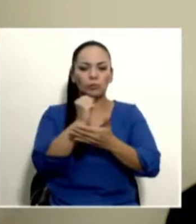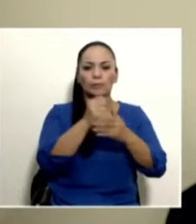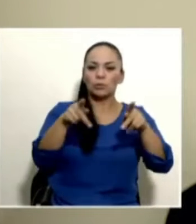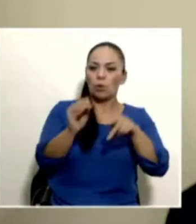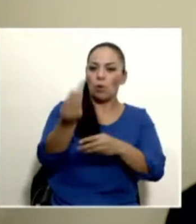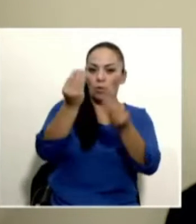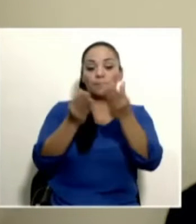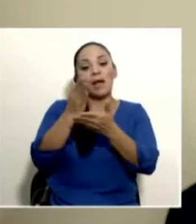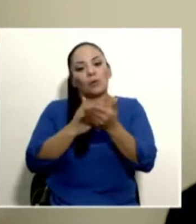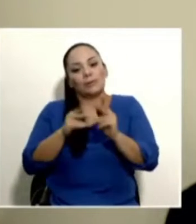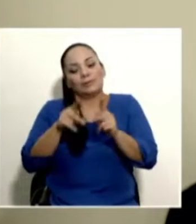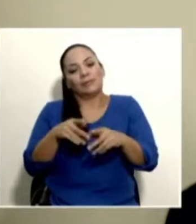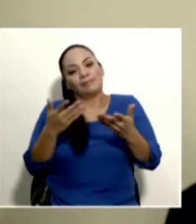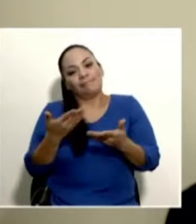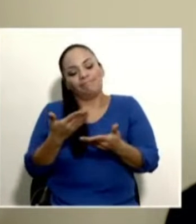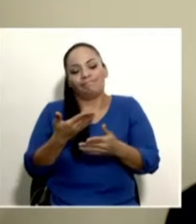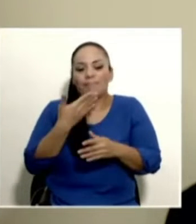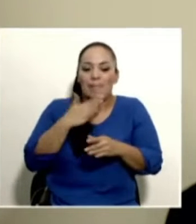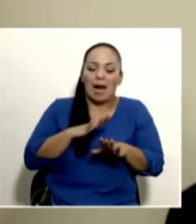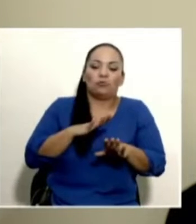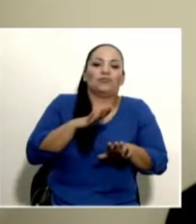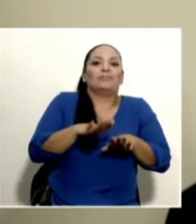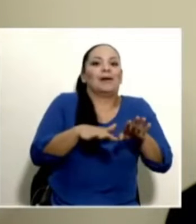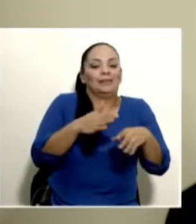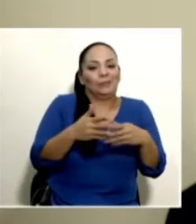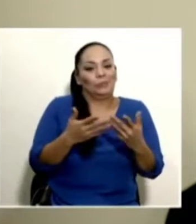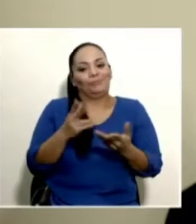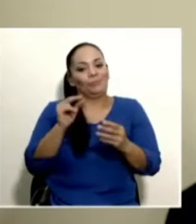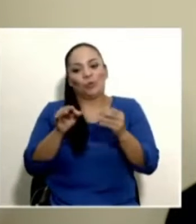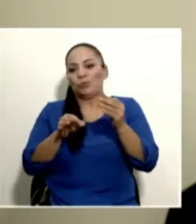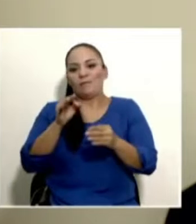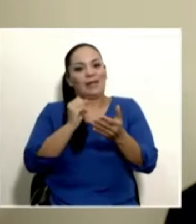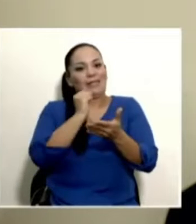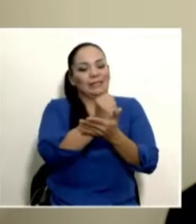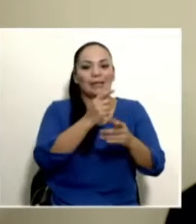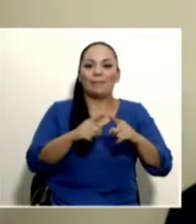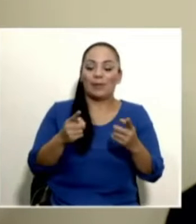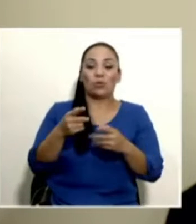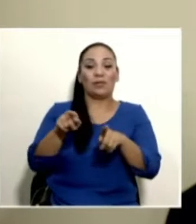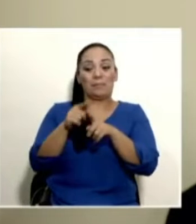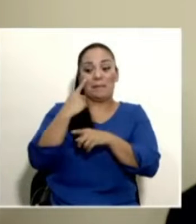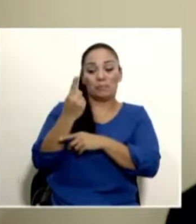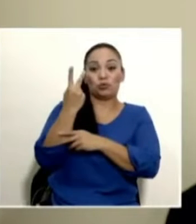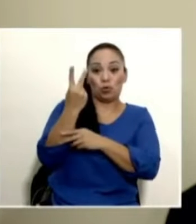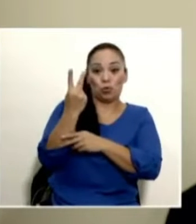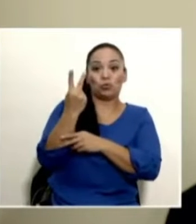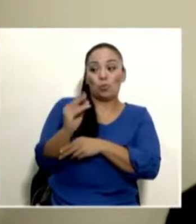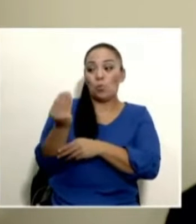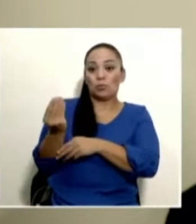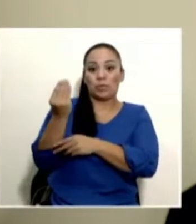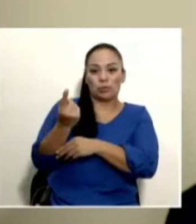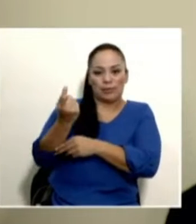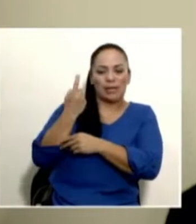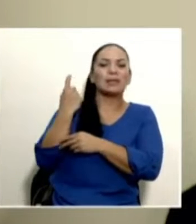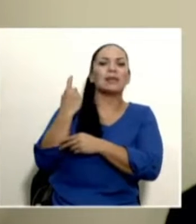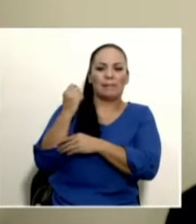andar de malos pasos, no justifica que los asesinen, pero también vimos dos asesinatos recientes de dos muchachos